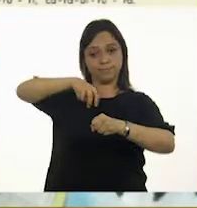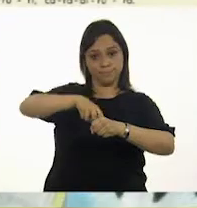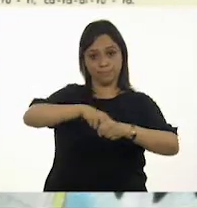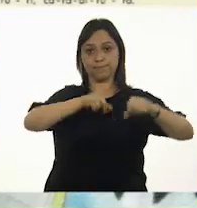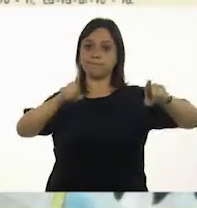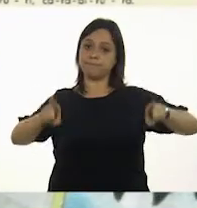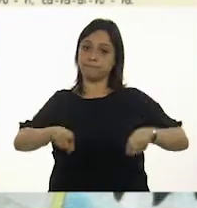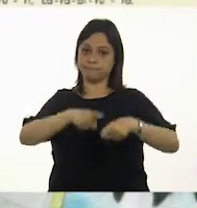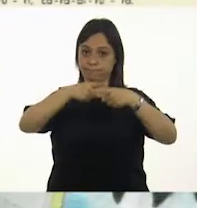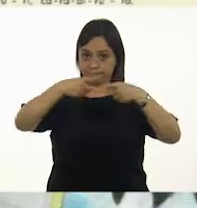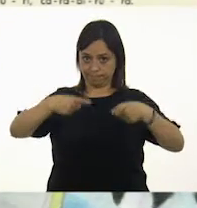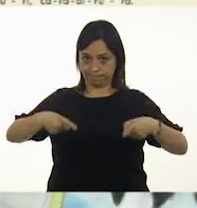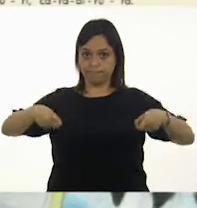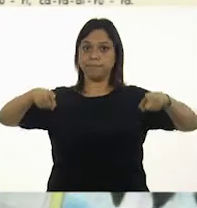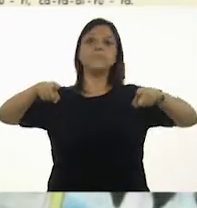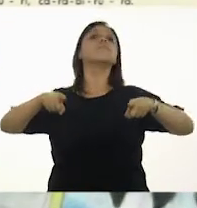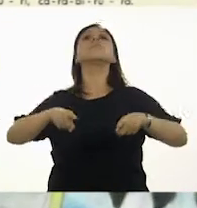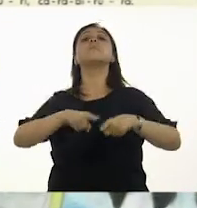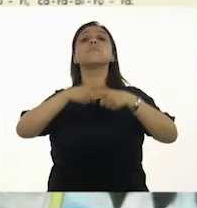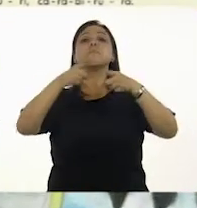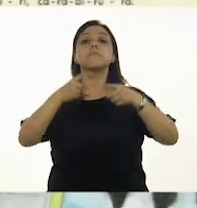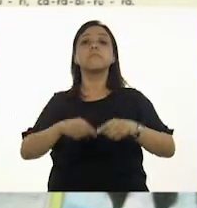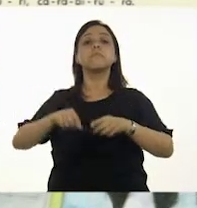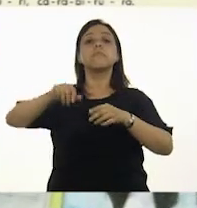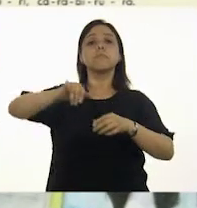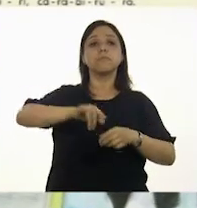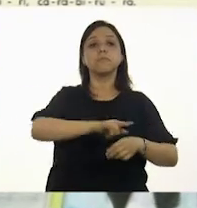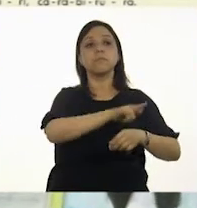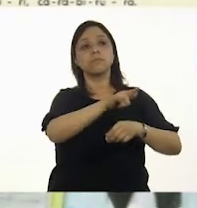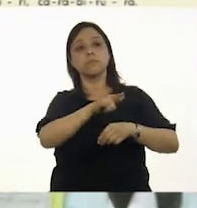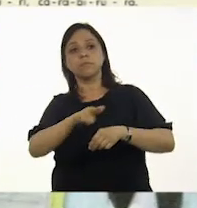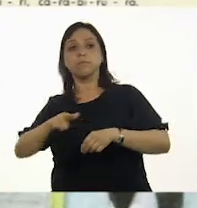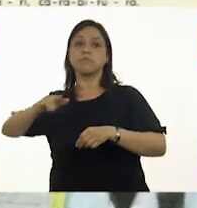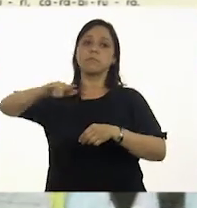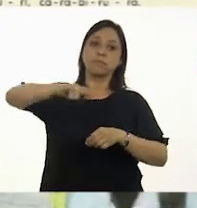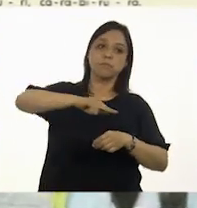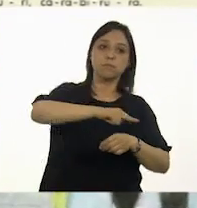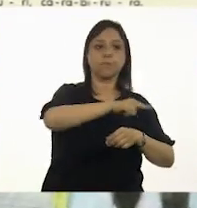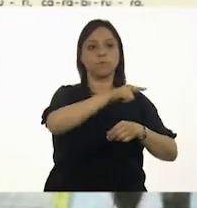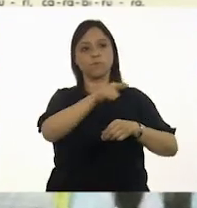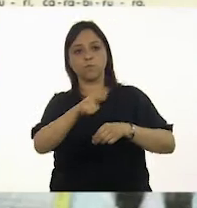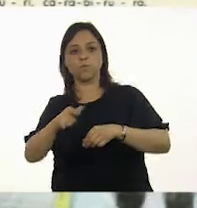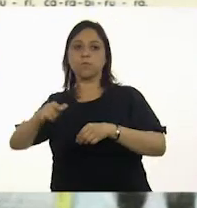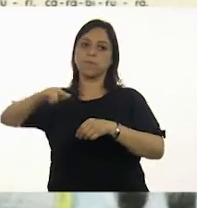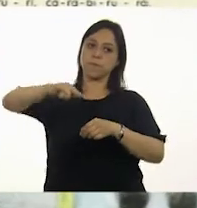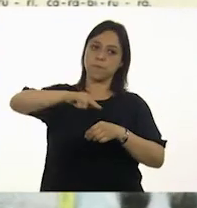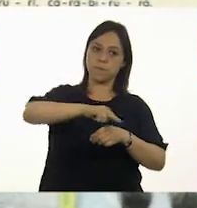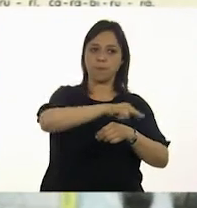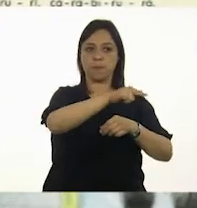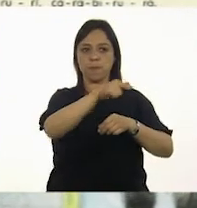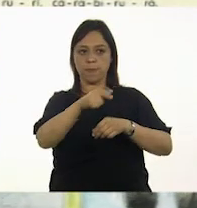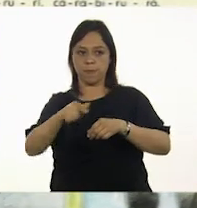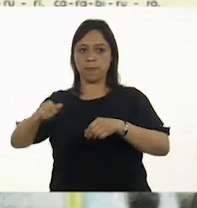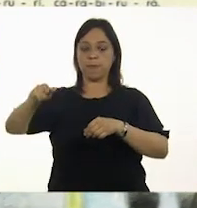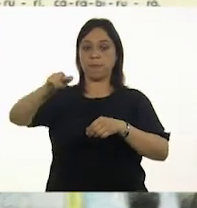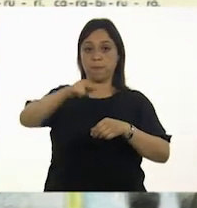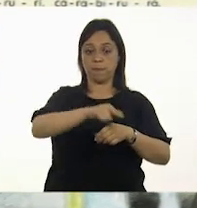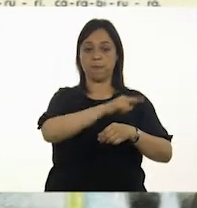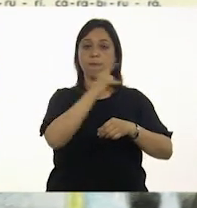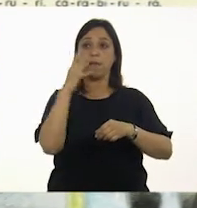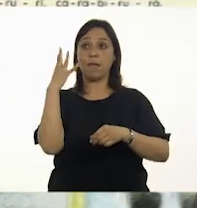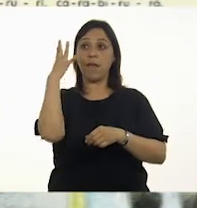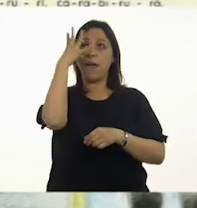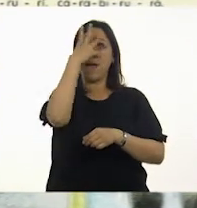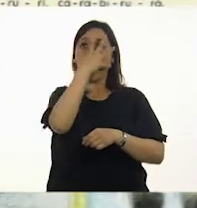carapí, hija de un capitán, carapirura, carapirura. Qué hermoso